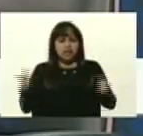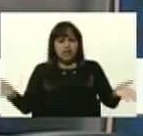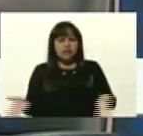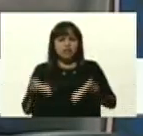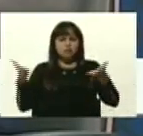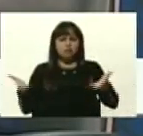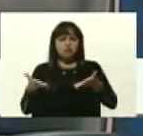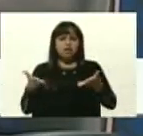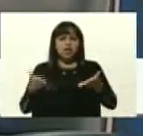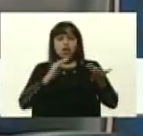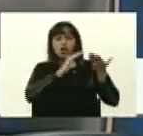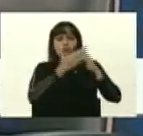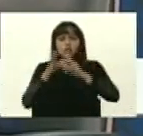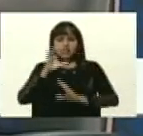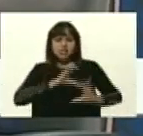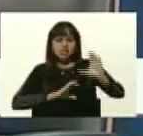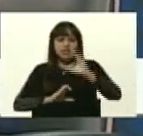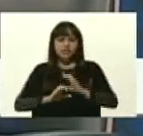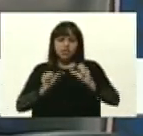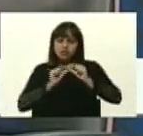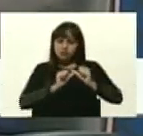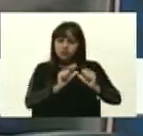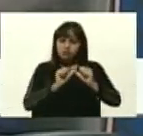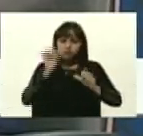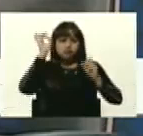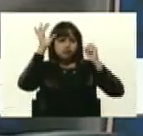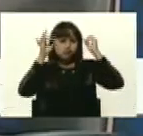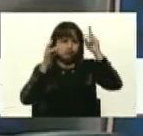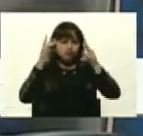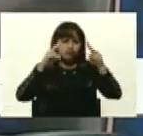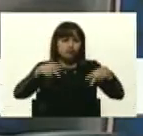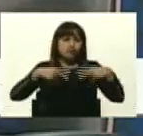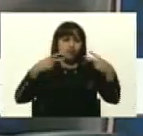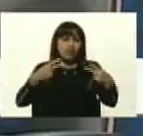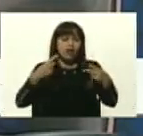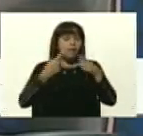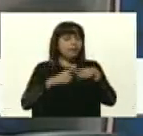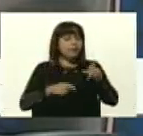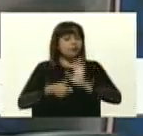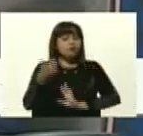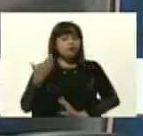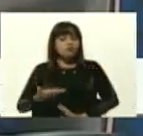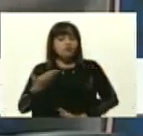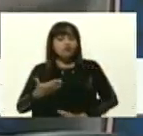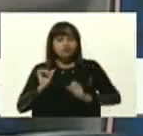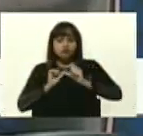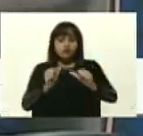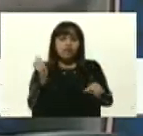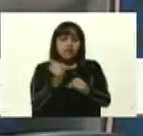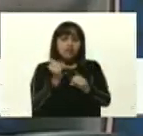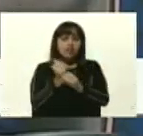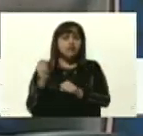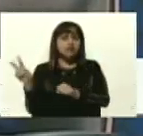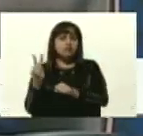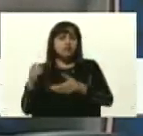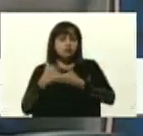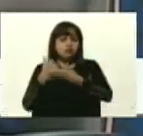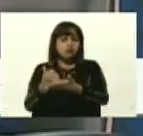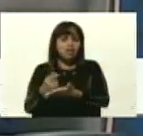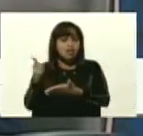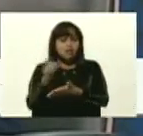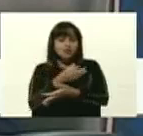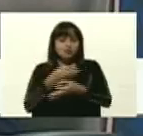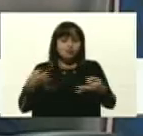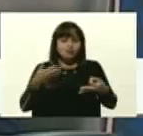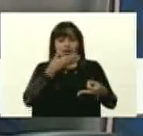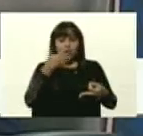a la comunidad científica a seguir creando, a seguir innovando, pero sobre todo a seguir trabajando por Venezuela. Yo creo que ese es el mejor éxito que